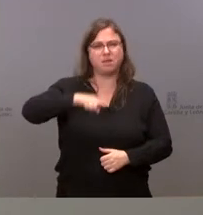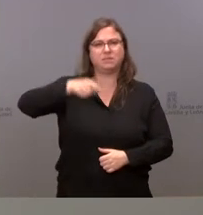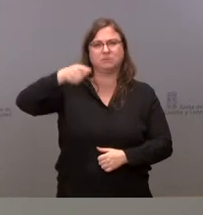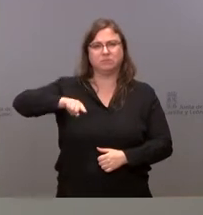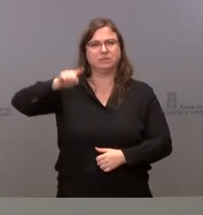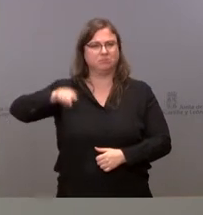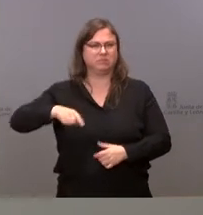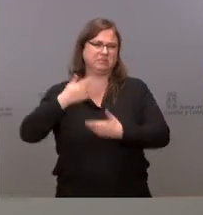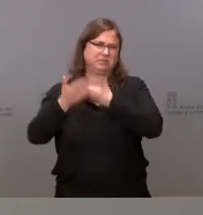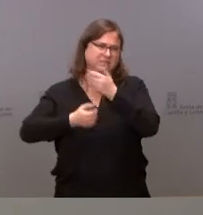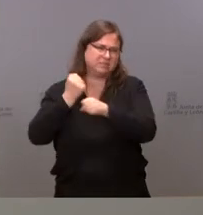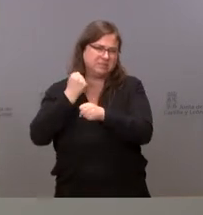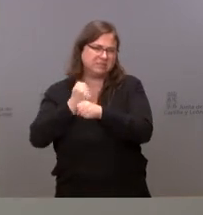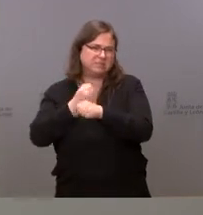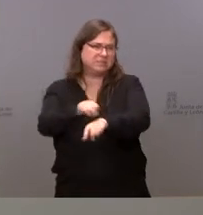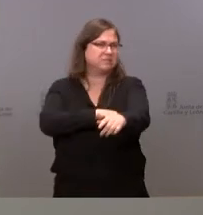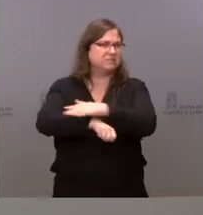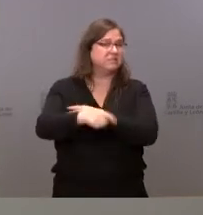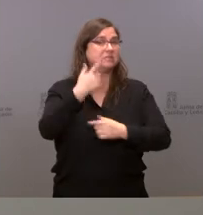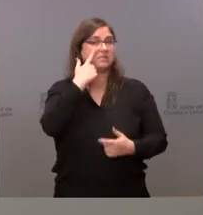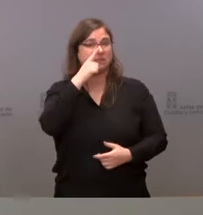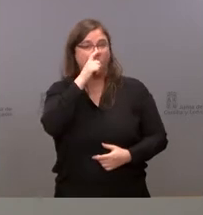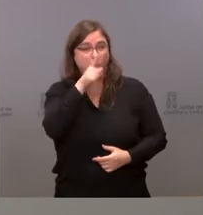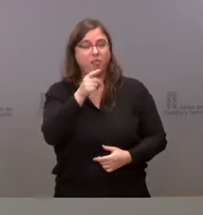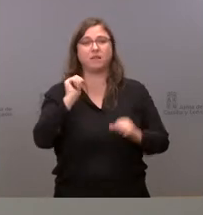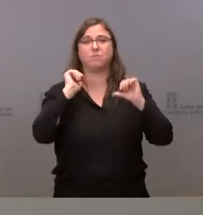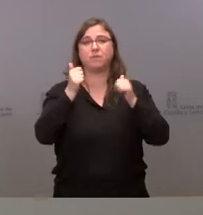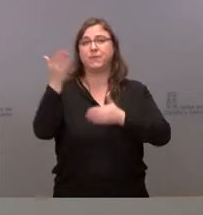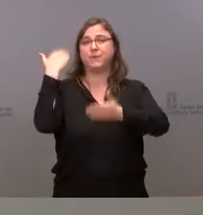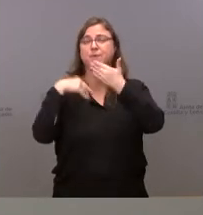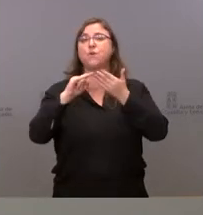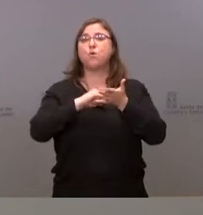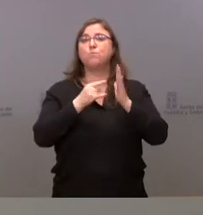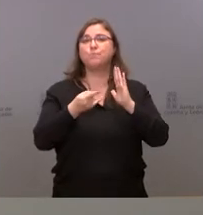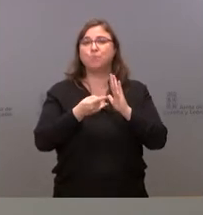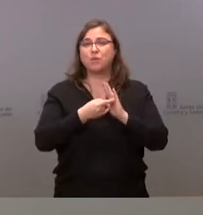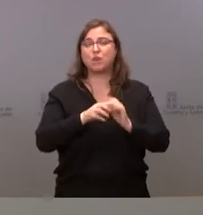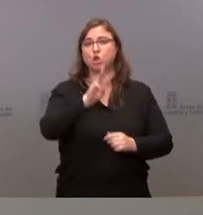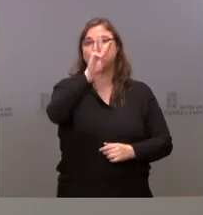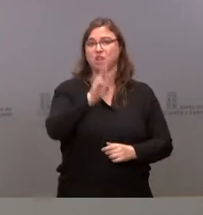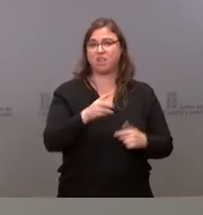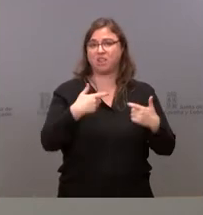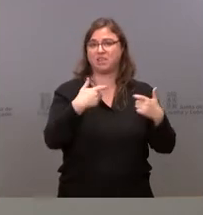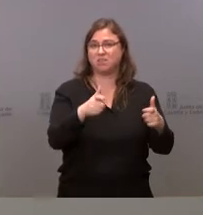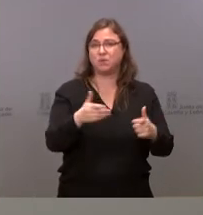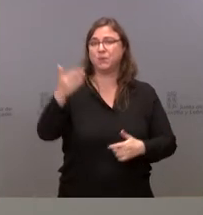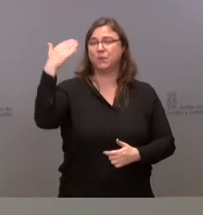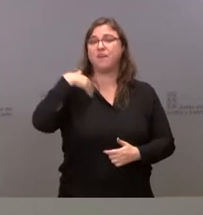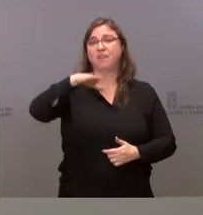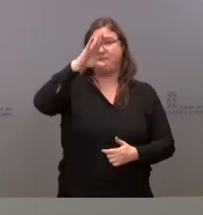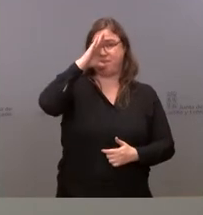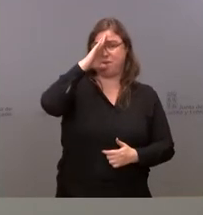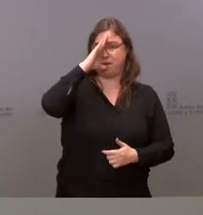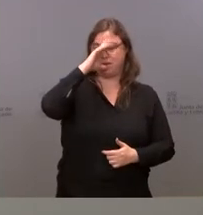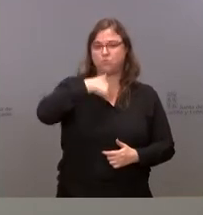ellos. Recordarán ustedes, hemos empezado a hablar de los proyectos del tercer sector desde febrero. Éramos